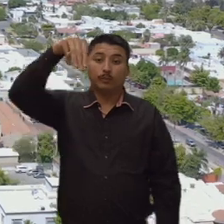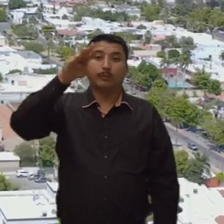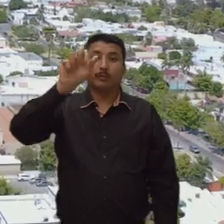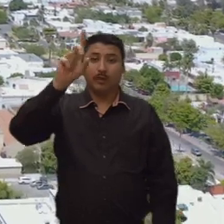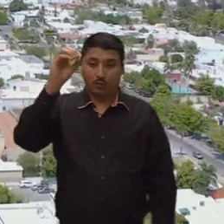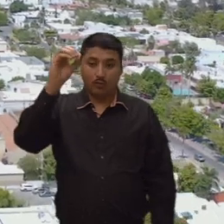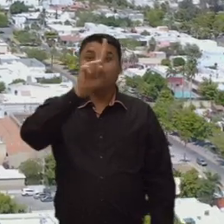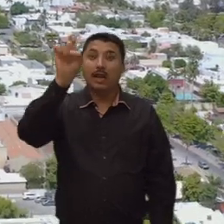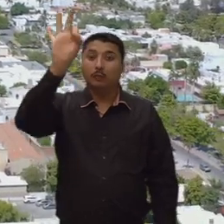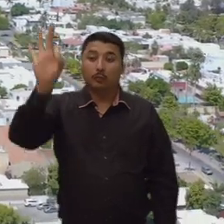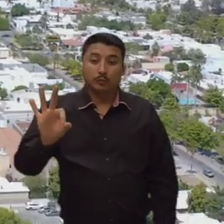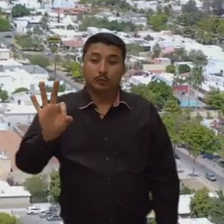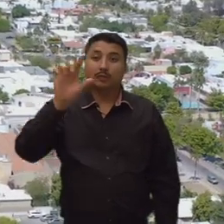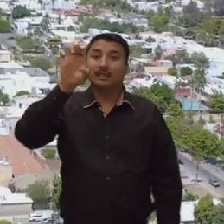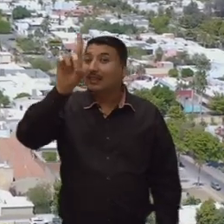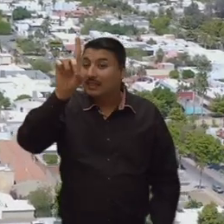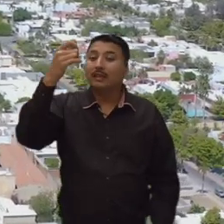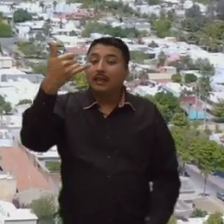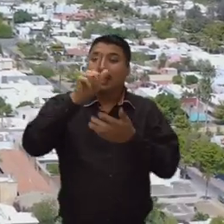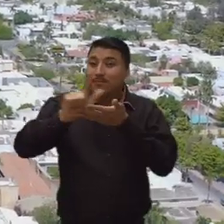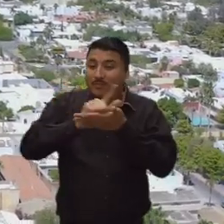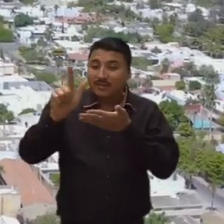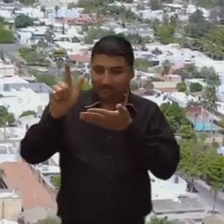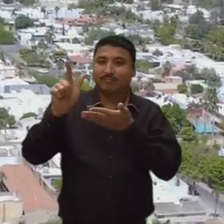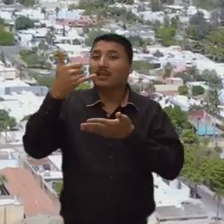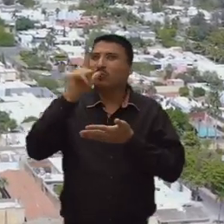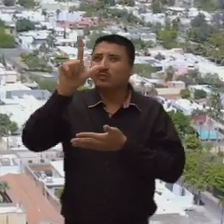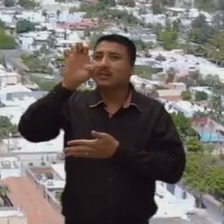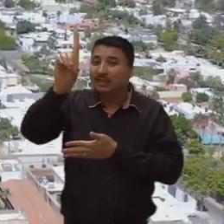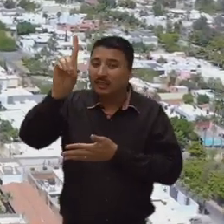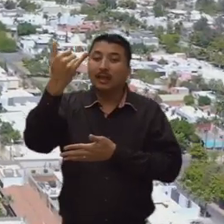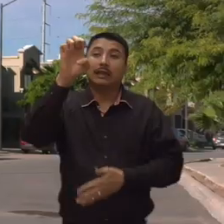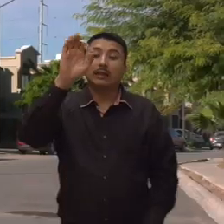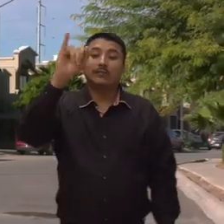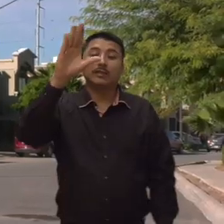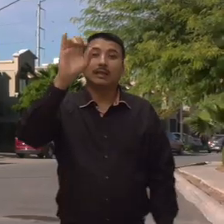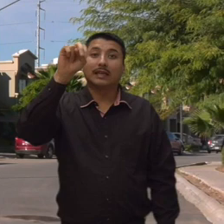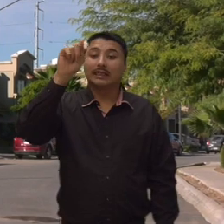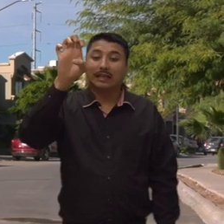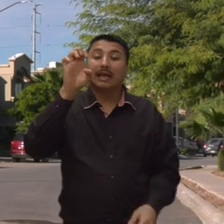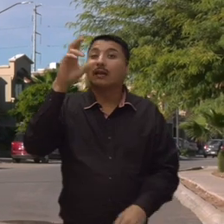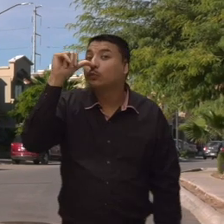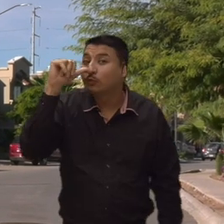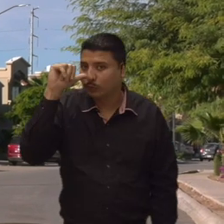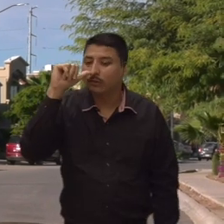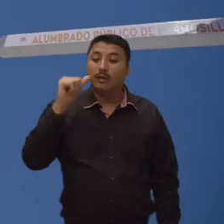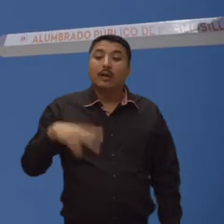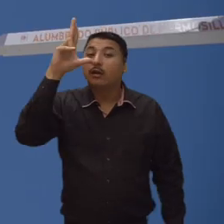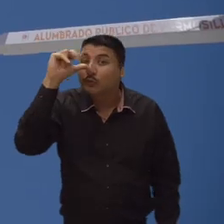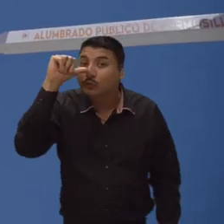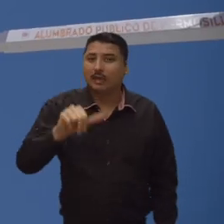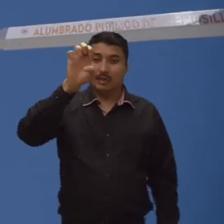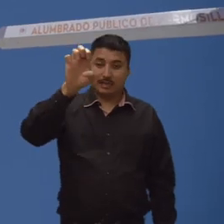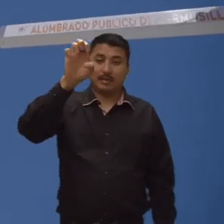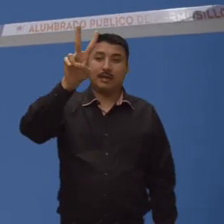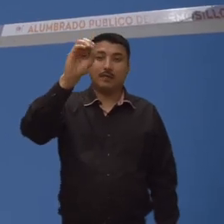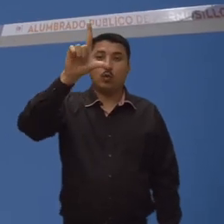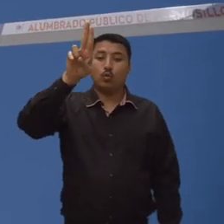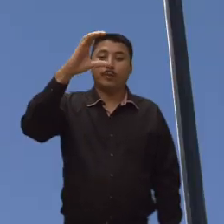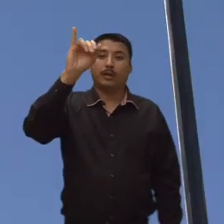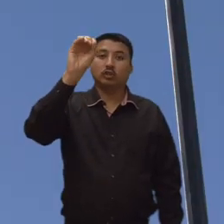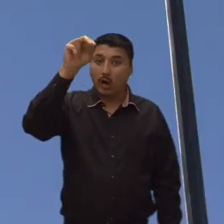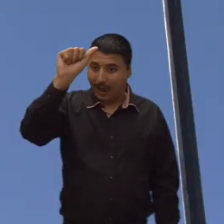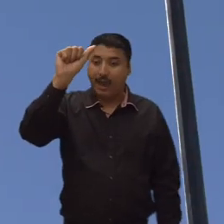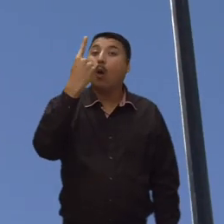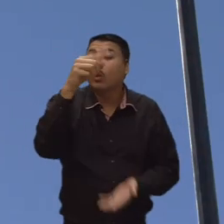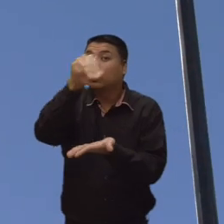Hermosillo evoluciona a un municipio más sustentable para sus habitantes. Pronto, nuestro alumbrado público será 100% LED,